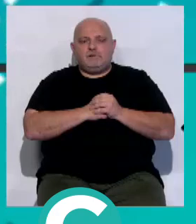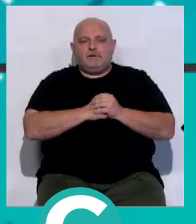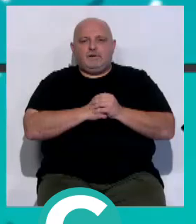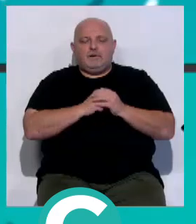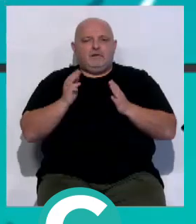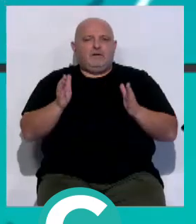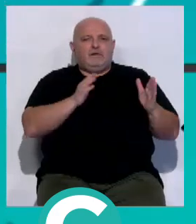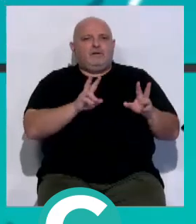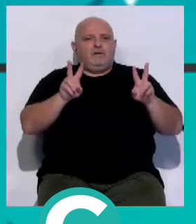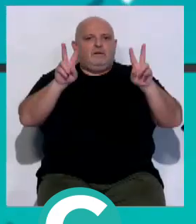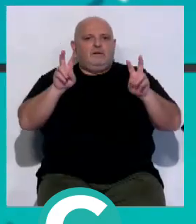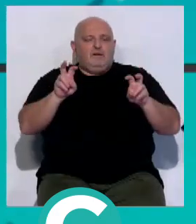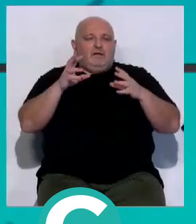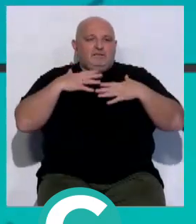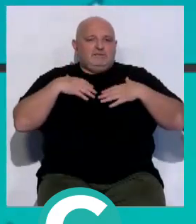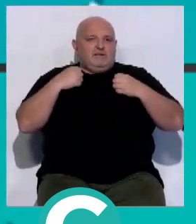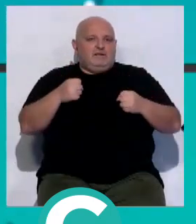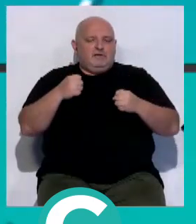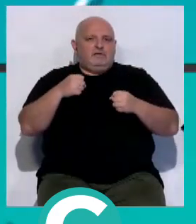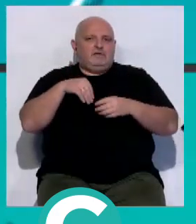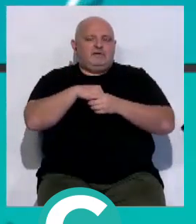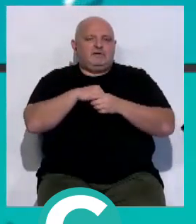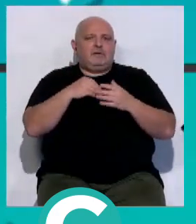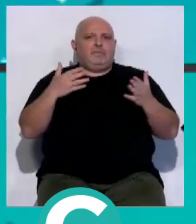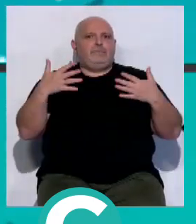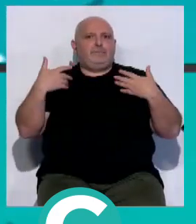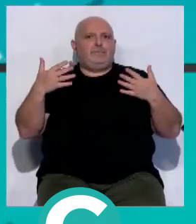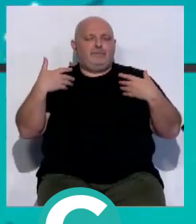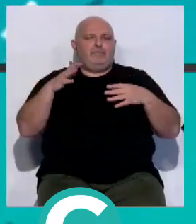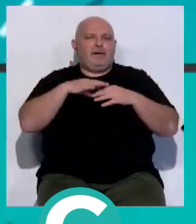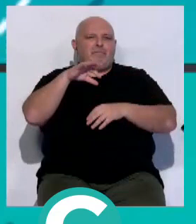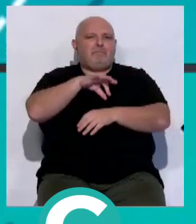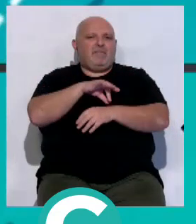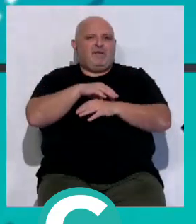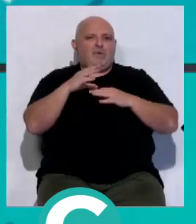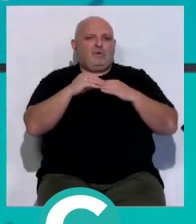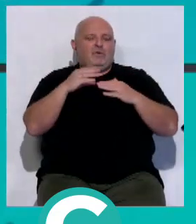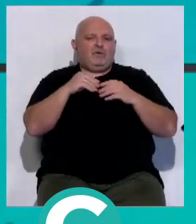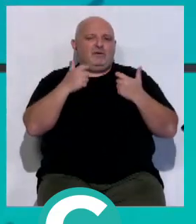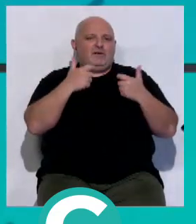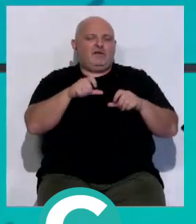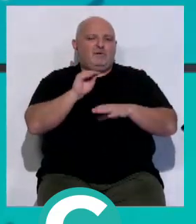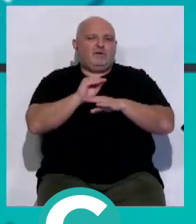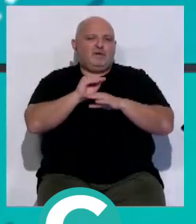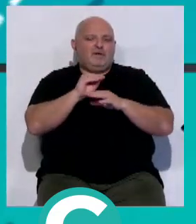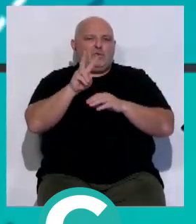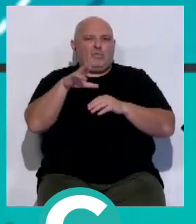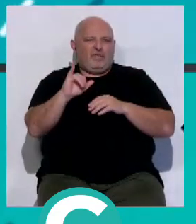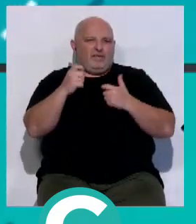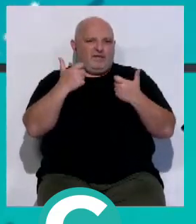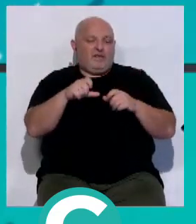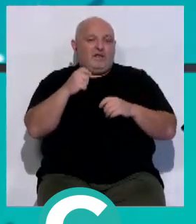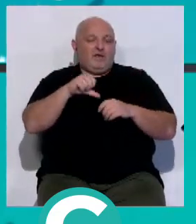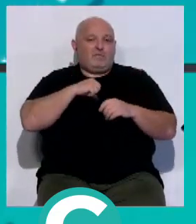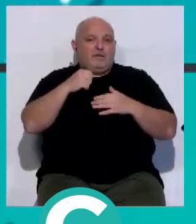Les hablamos ahora de salud, paseos al aire libre para los pacientes de las unidades de cuidados intensivos.